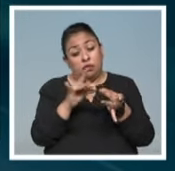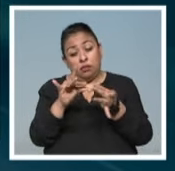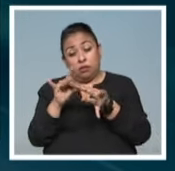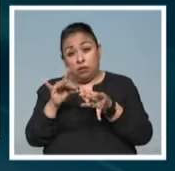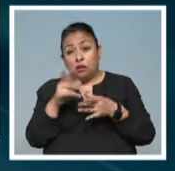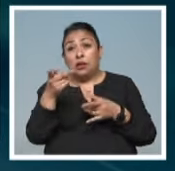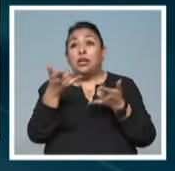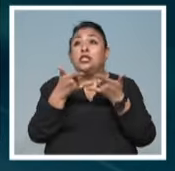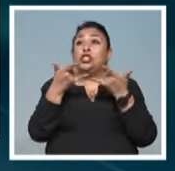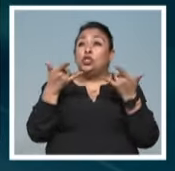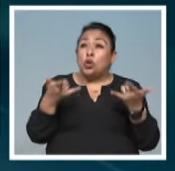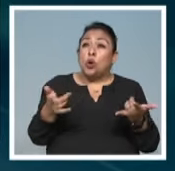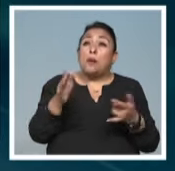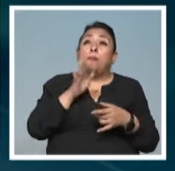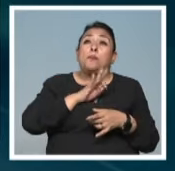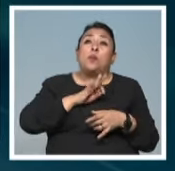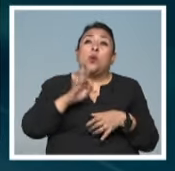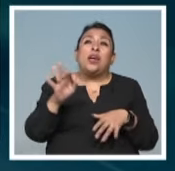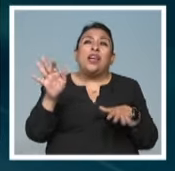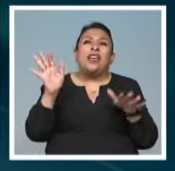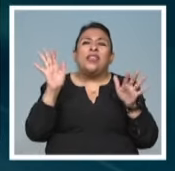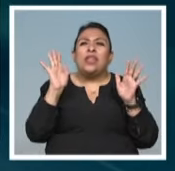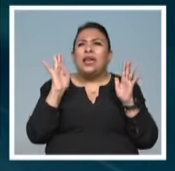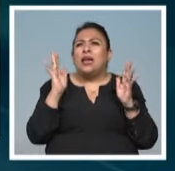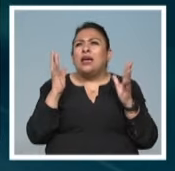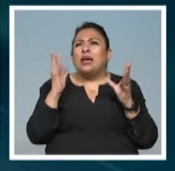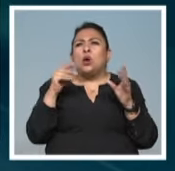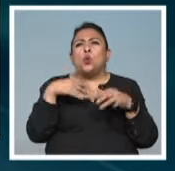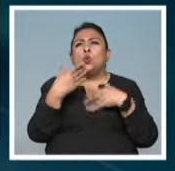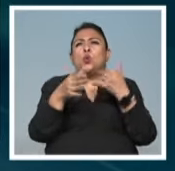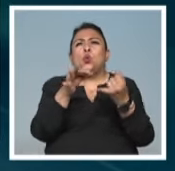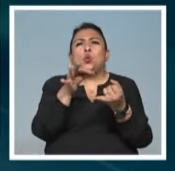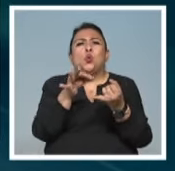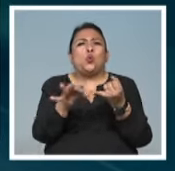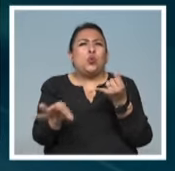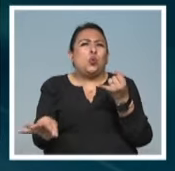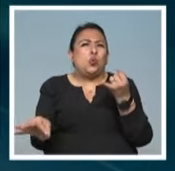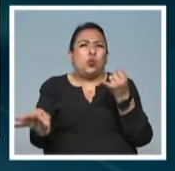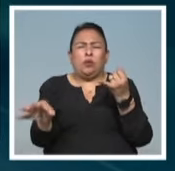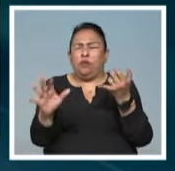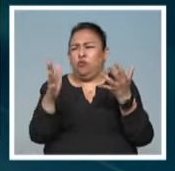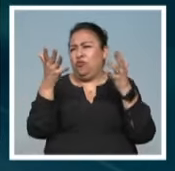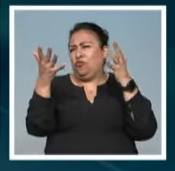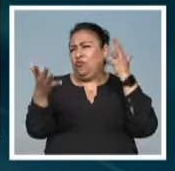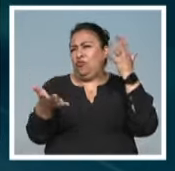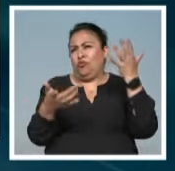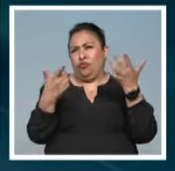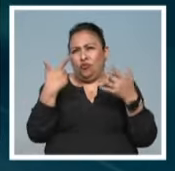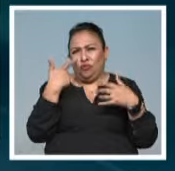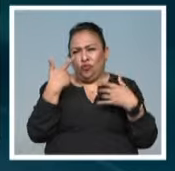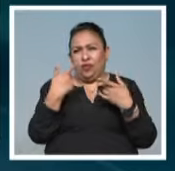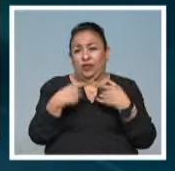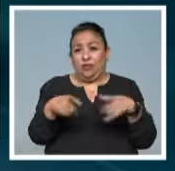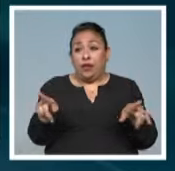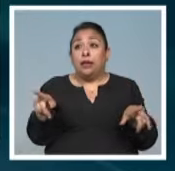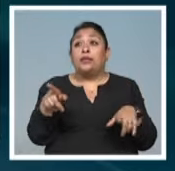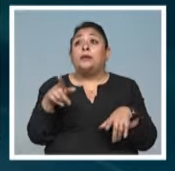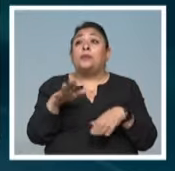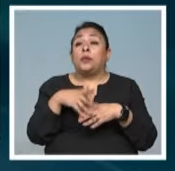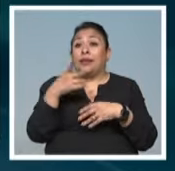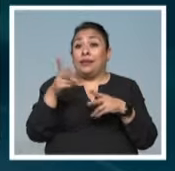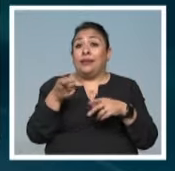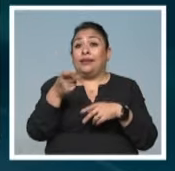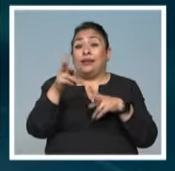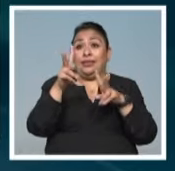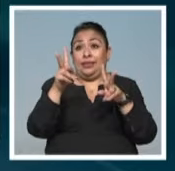historias que podían ser arnodinas, pero con un final rocambolesco. Por eso el